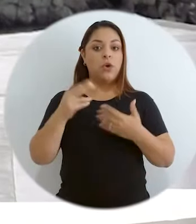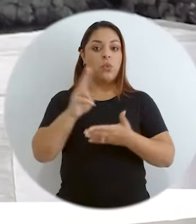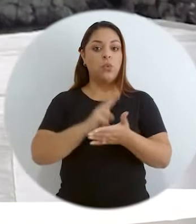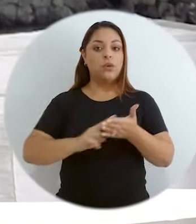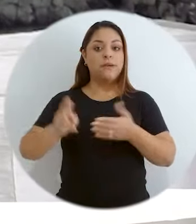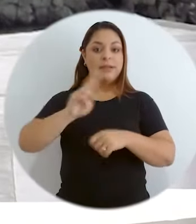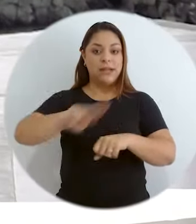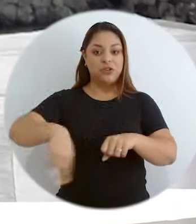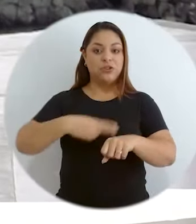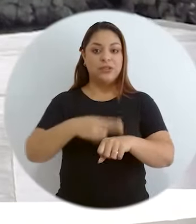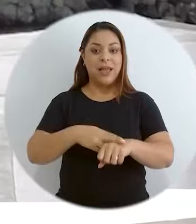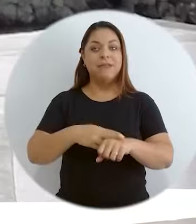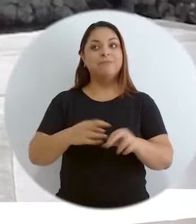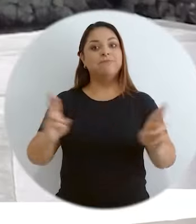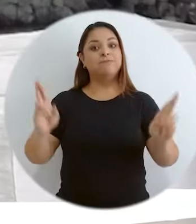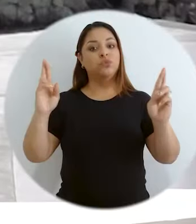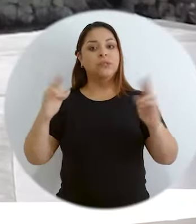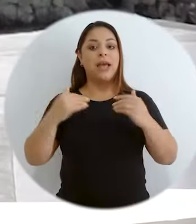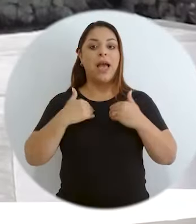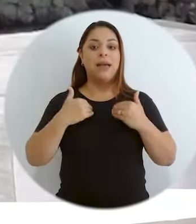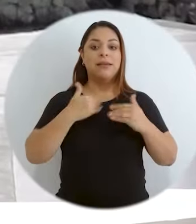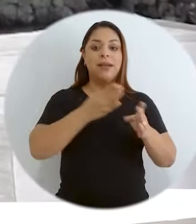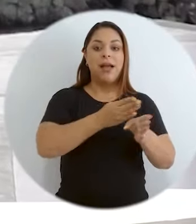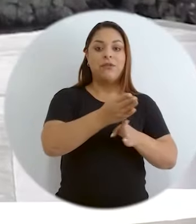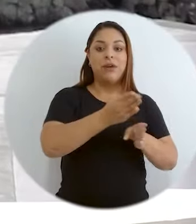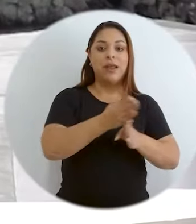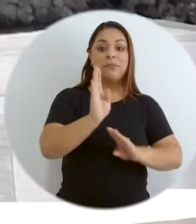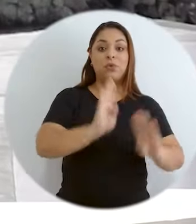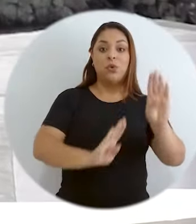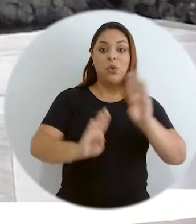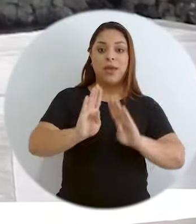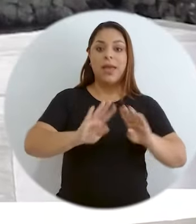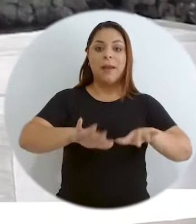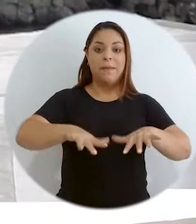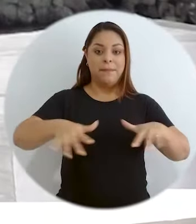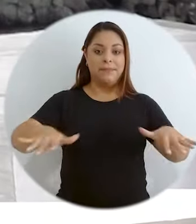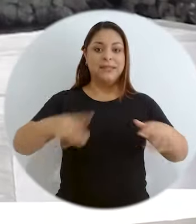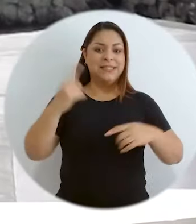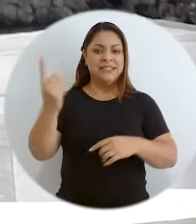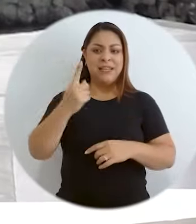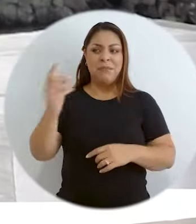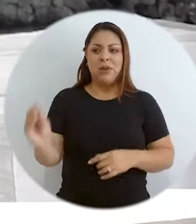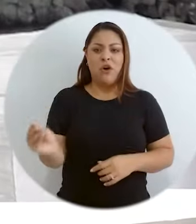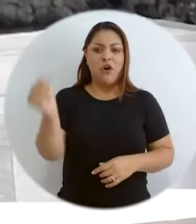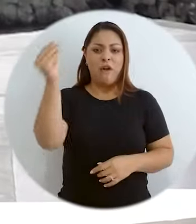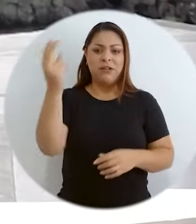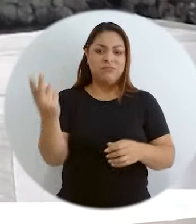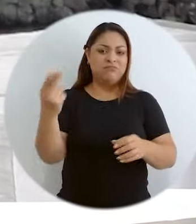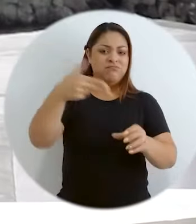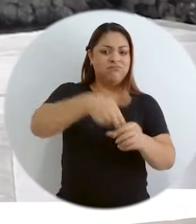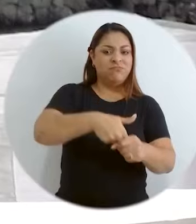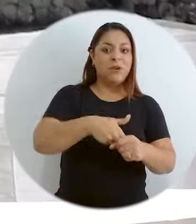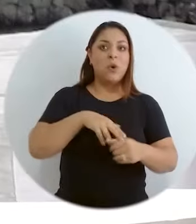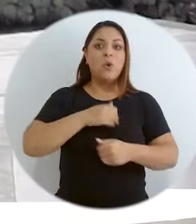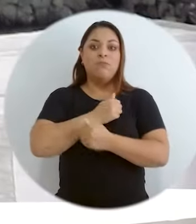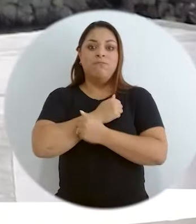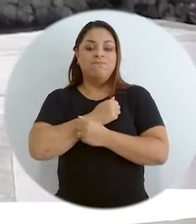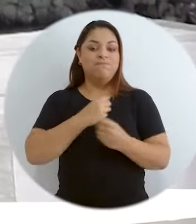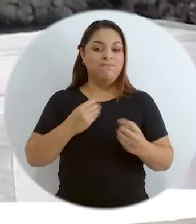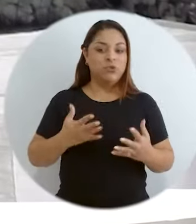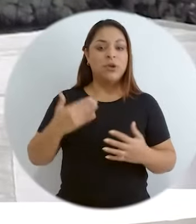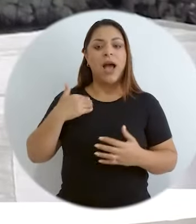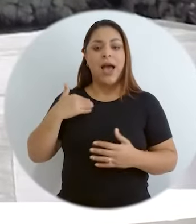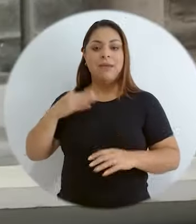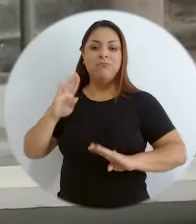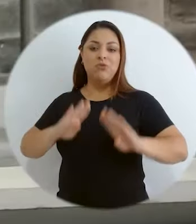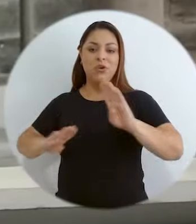Nosotros tenemos en la Universidad Nacional la fortuna de tener la carrera de Biología Marina, ¿verdad?, donde traemos estudiantes jóvenes y siempre muy apasionados. Es curioso